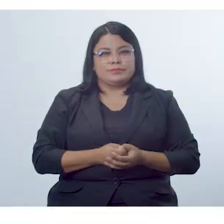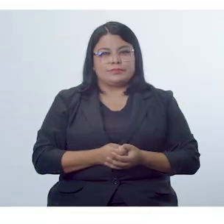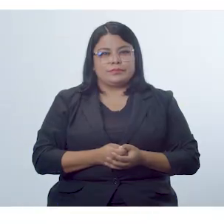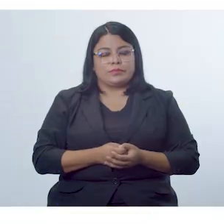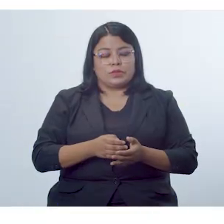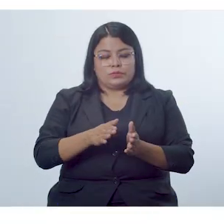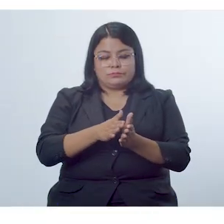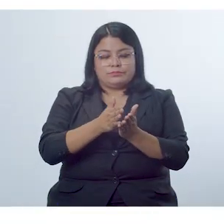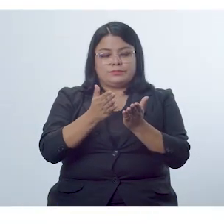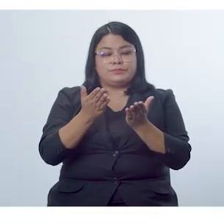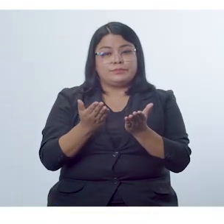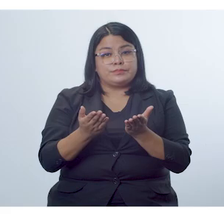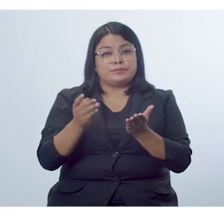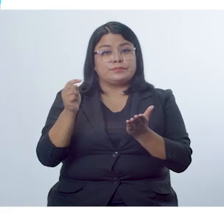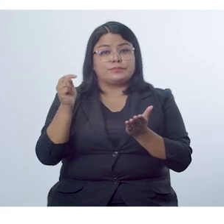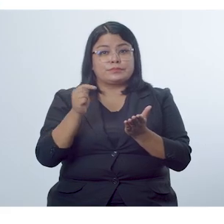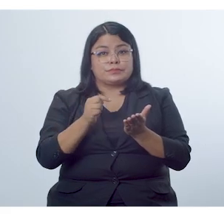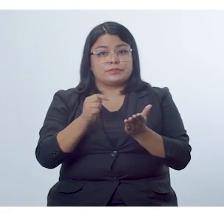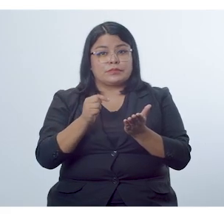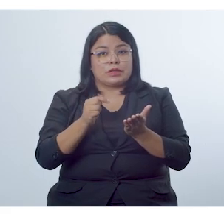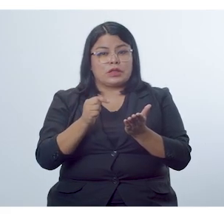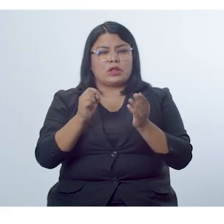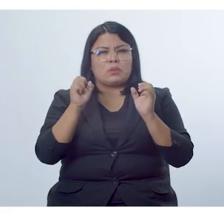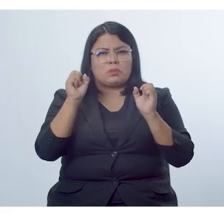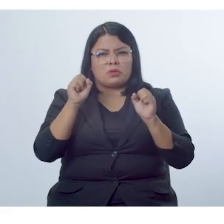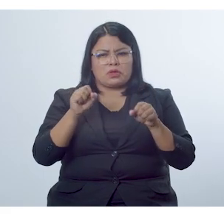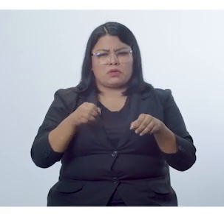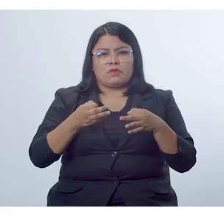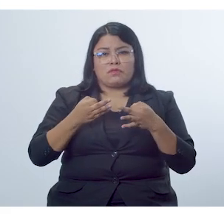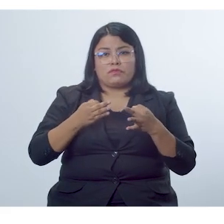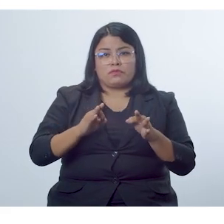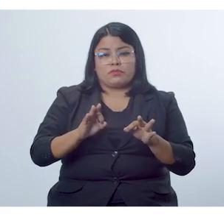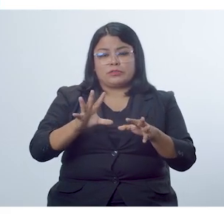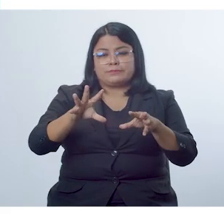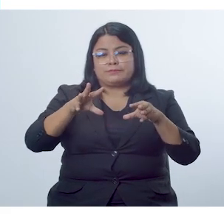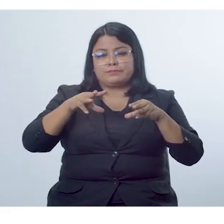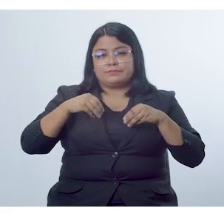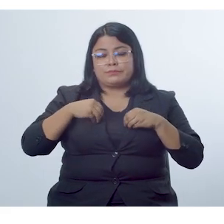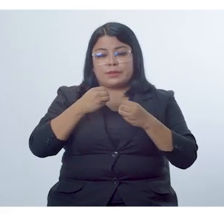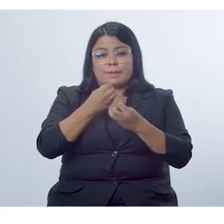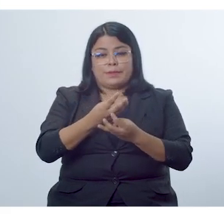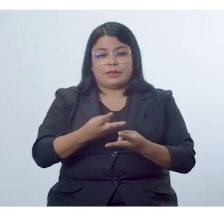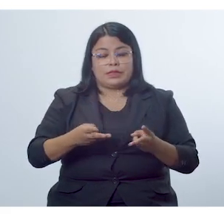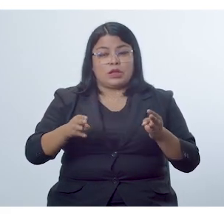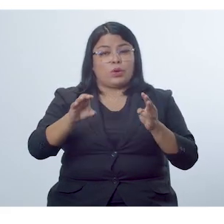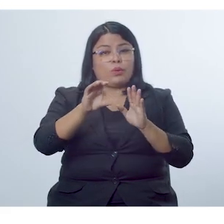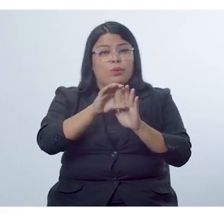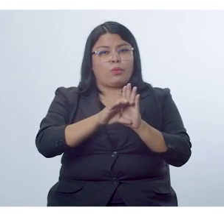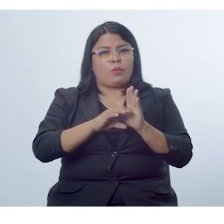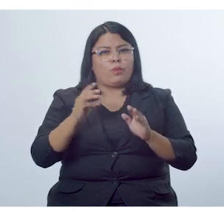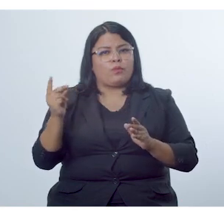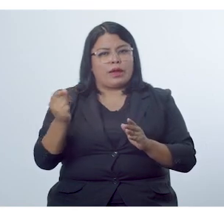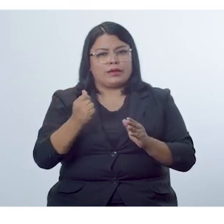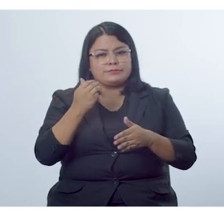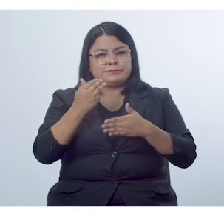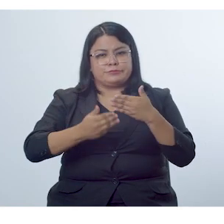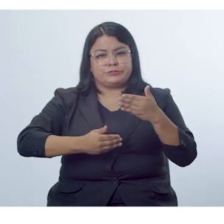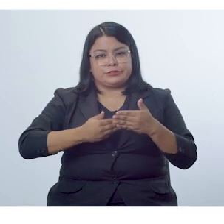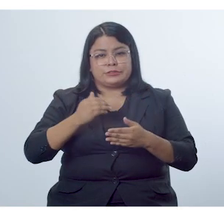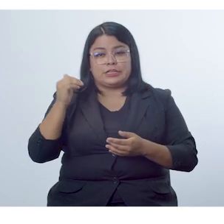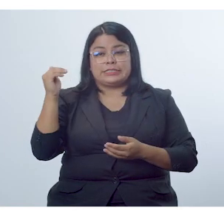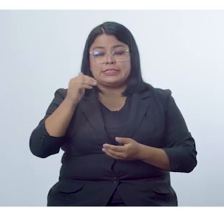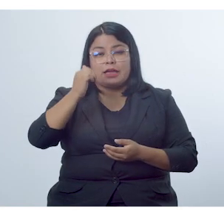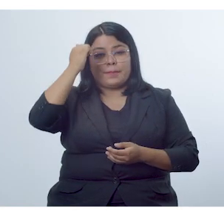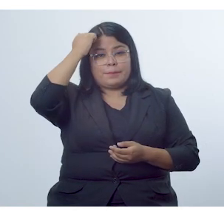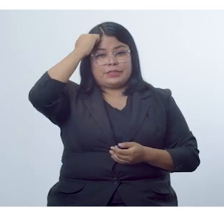Un libro de texto es una de las posibles formas que pueden adoptar los materiales curriculares para facilitar el proceso de